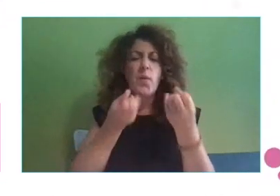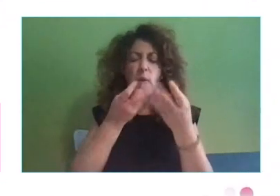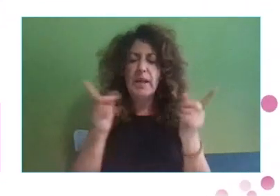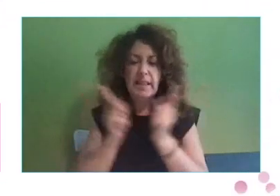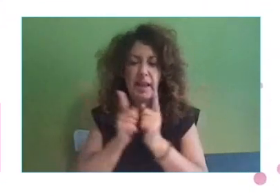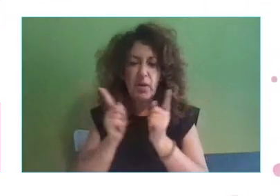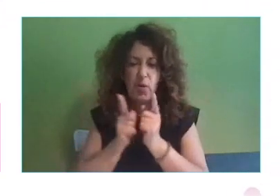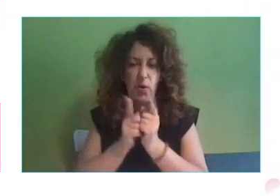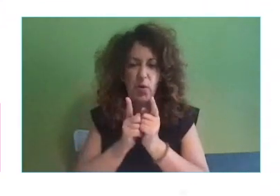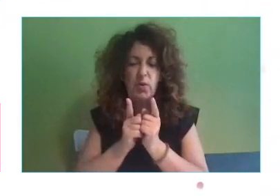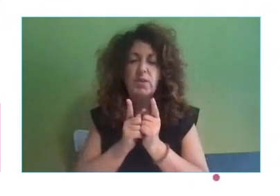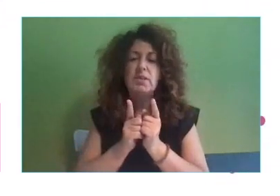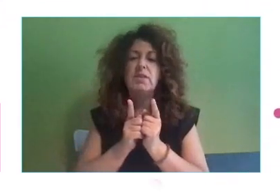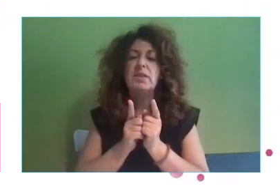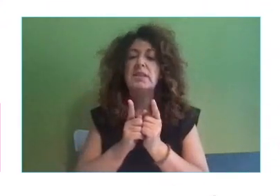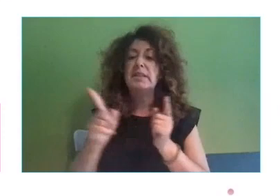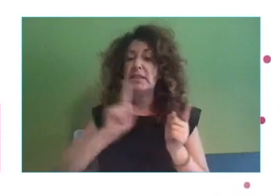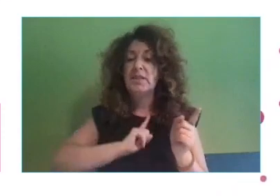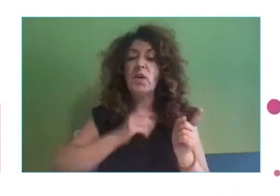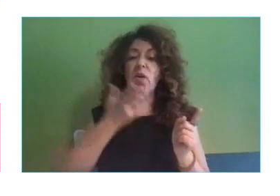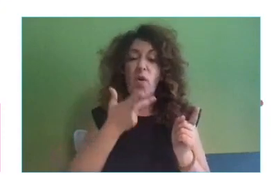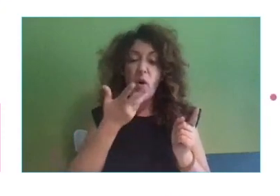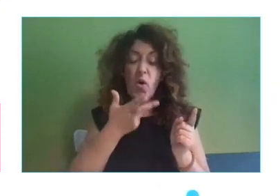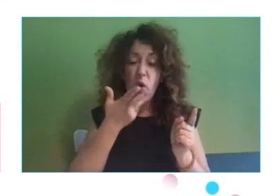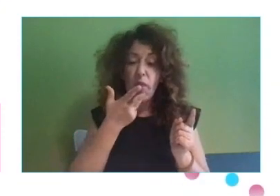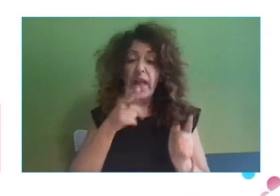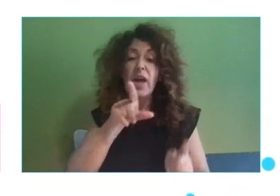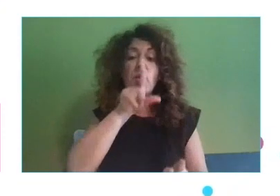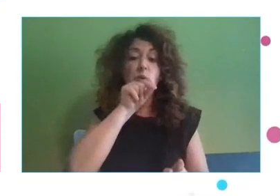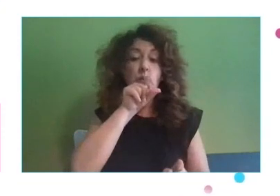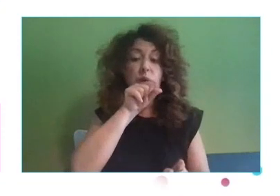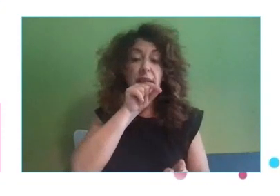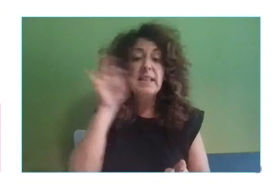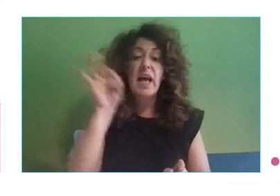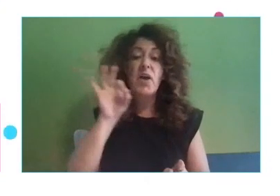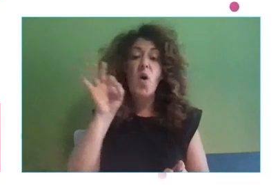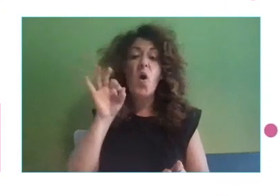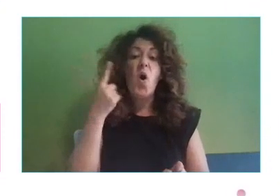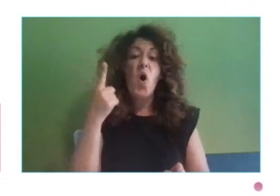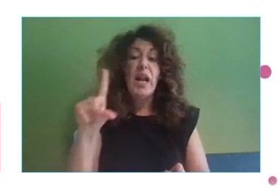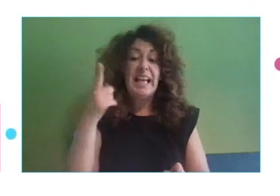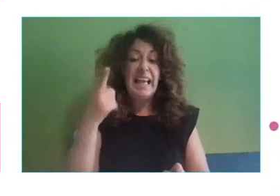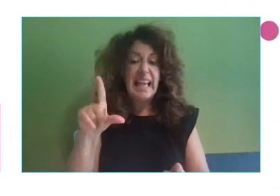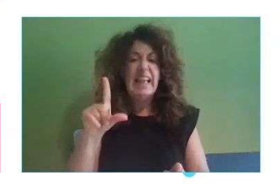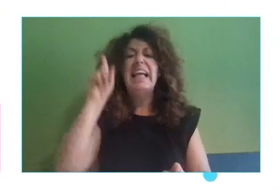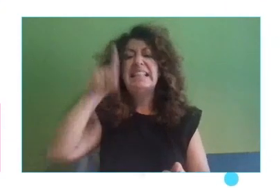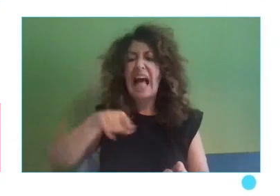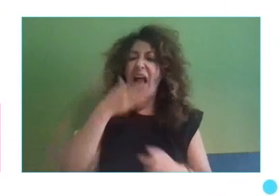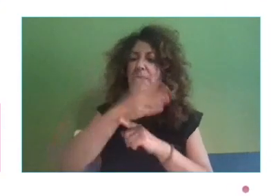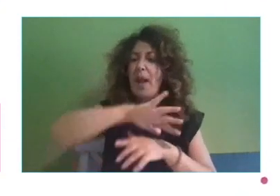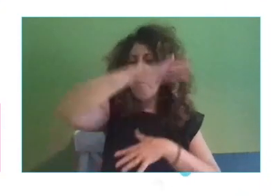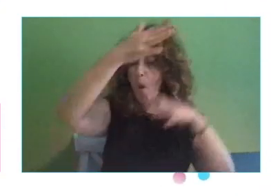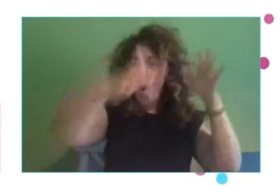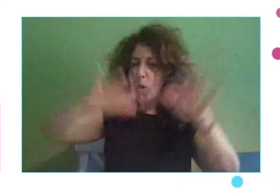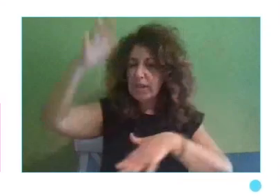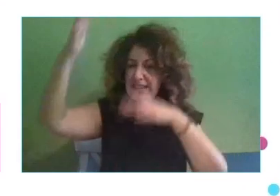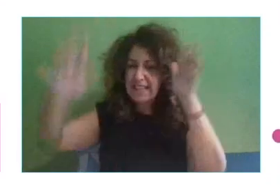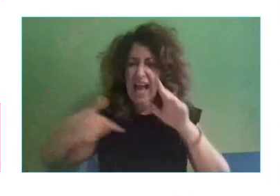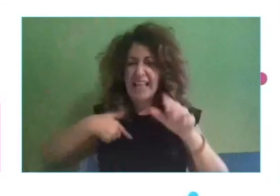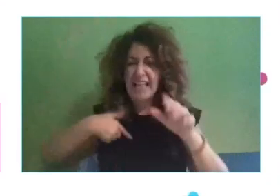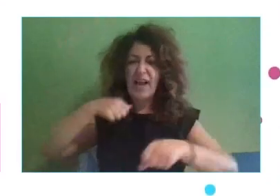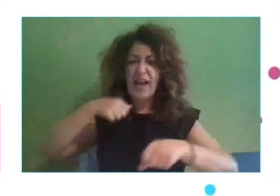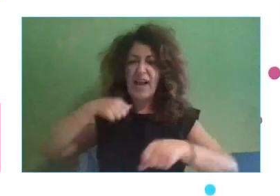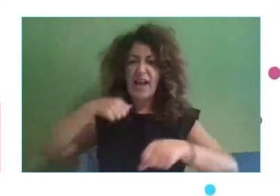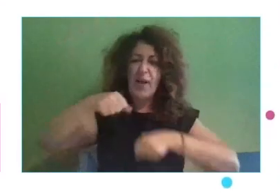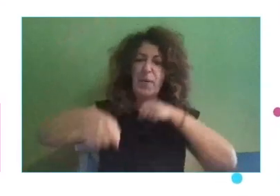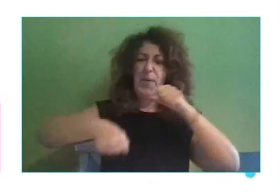me conocéis, me buscáis por Twitter o por LinkedIn y probablemente también por alguna montaña que andaré corriendo montando en bici. Easy ya lo conocéis también, como escuela de formación digital,